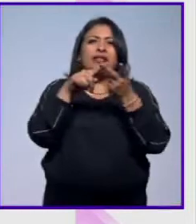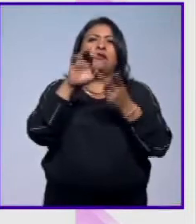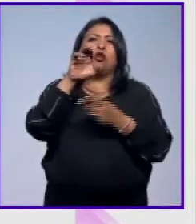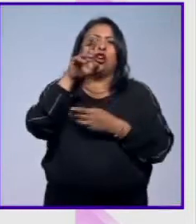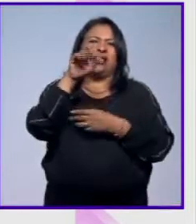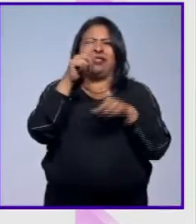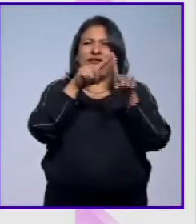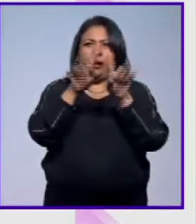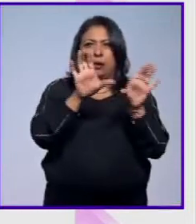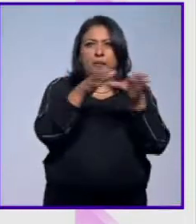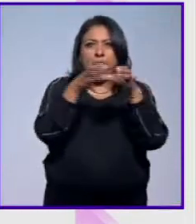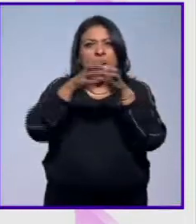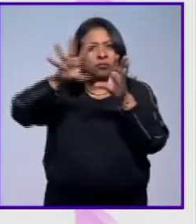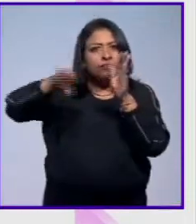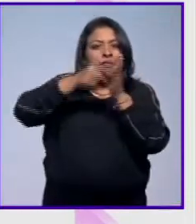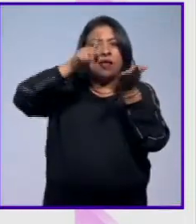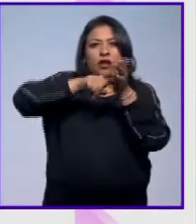literánea.